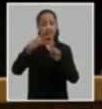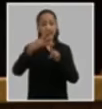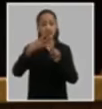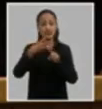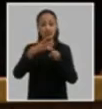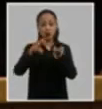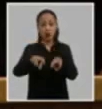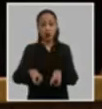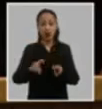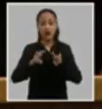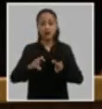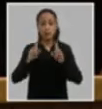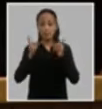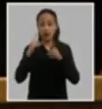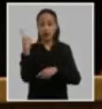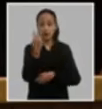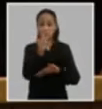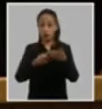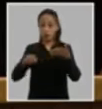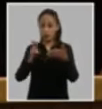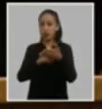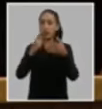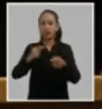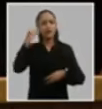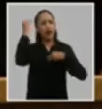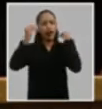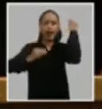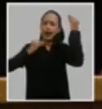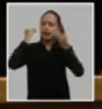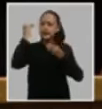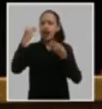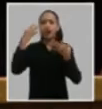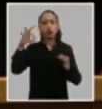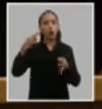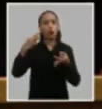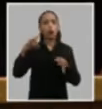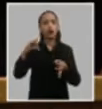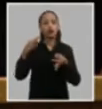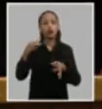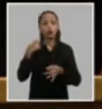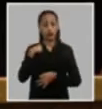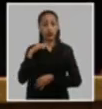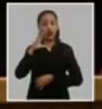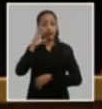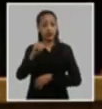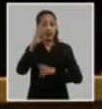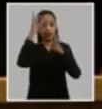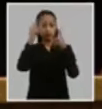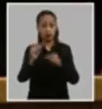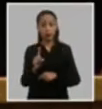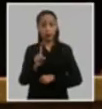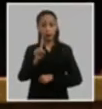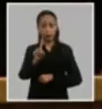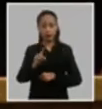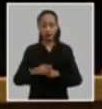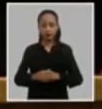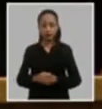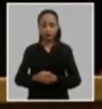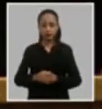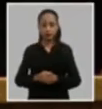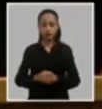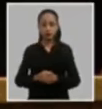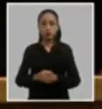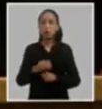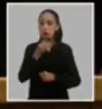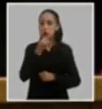asamblea nacional del poder popular el análisis del documento a que se refiere el numeral primero para obtener su